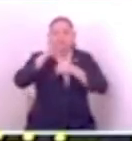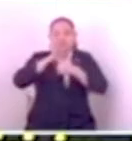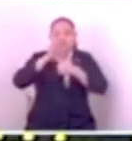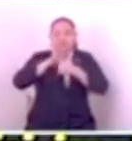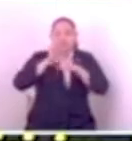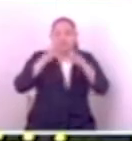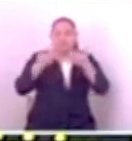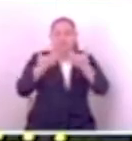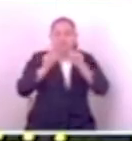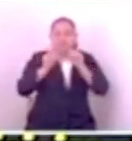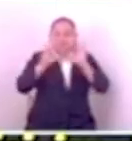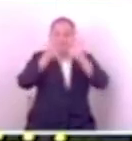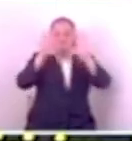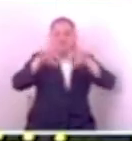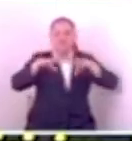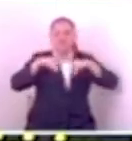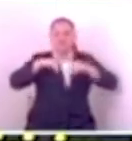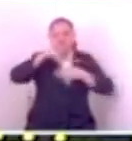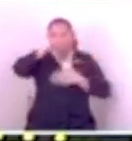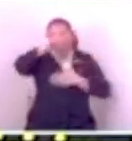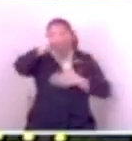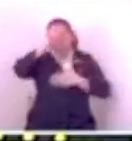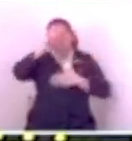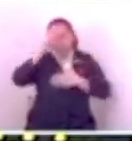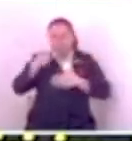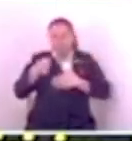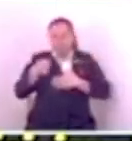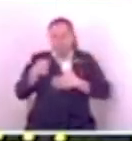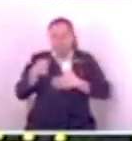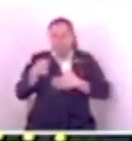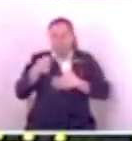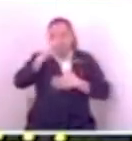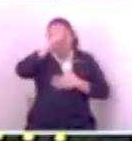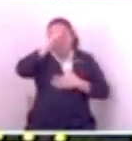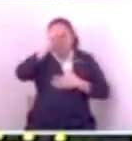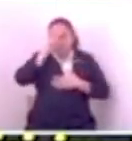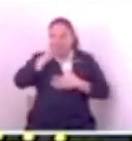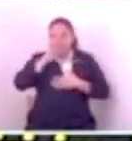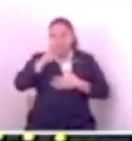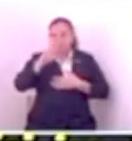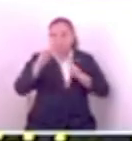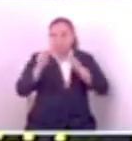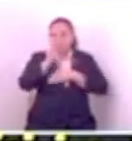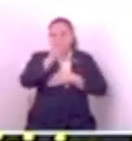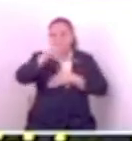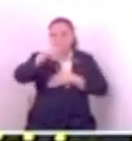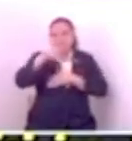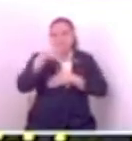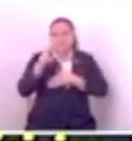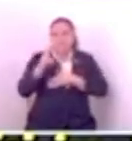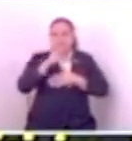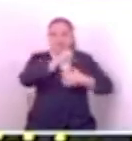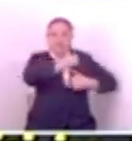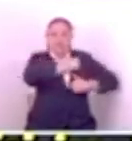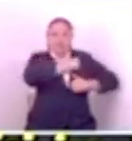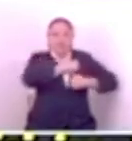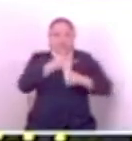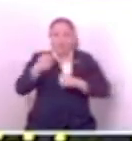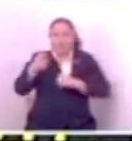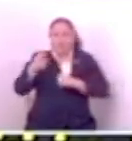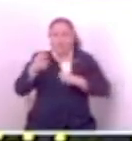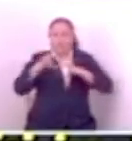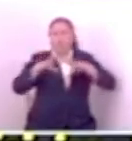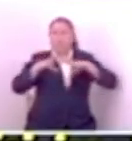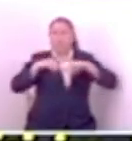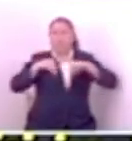estos esquineros y todos dieran su brazo al torcer y reconocieran, o sea, aceptaran y digan, vaya, pues ya, o sea,